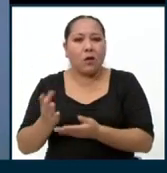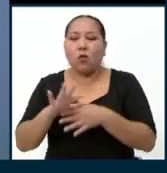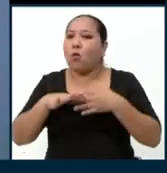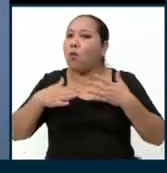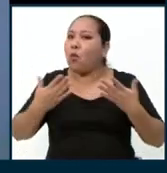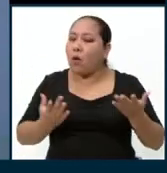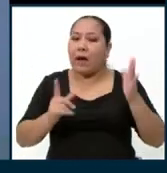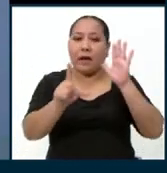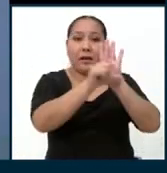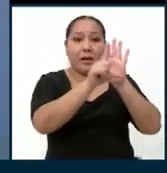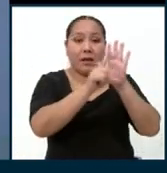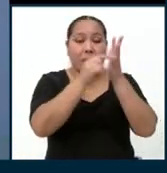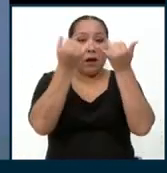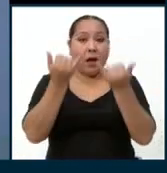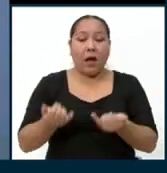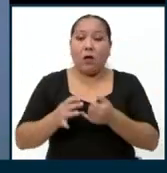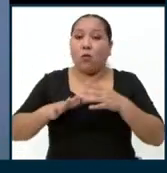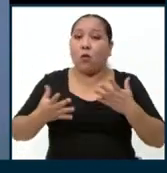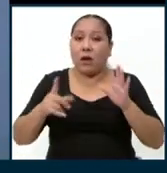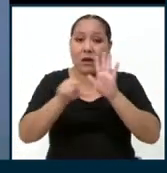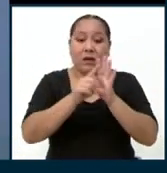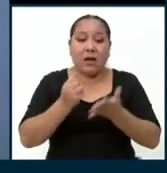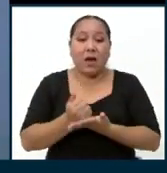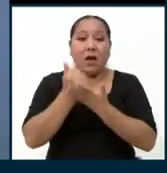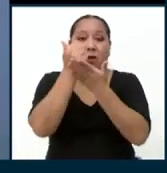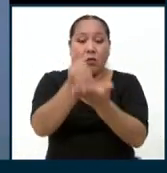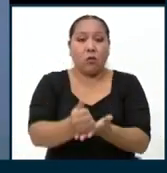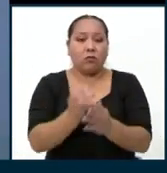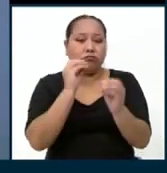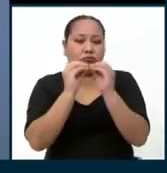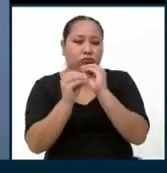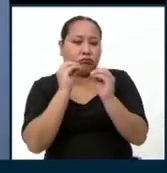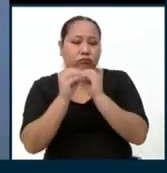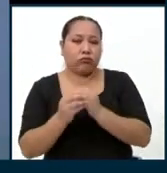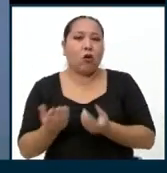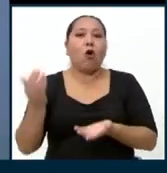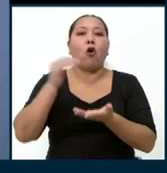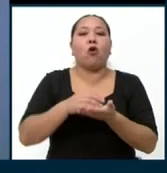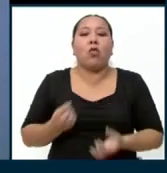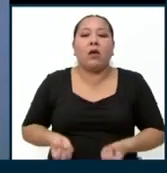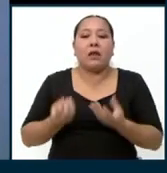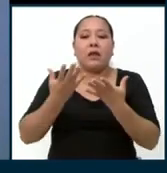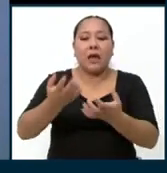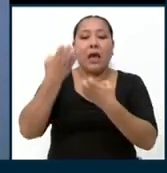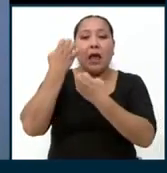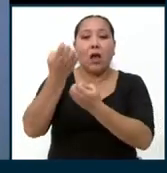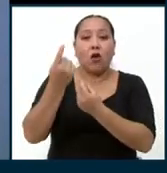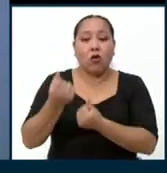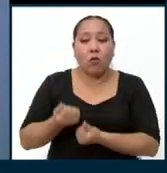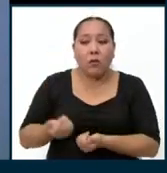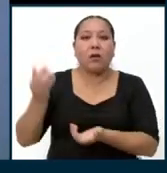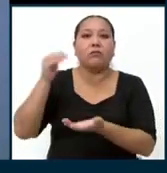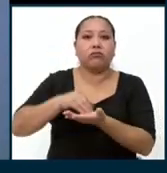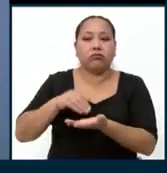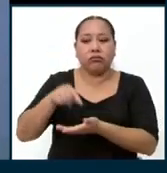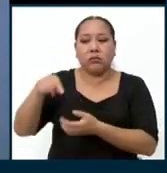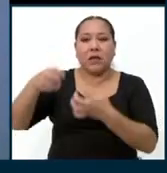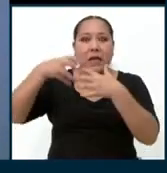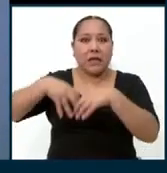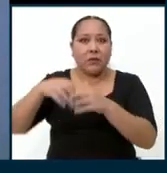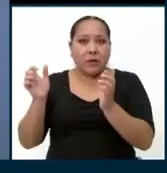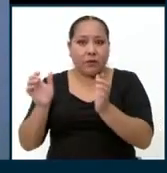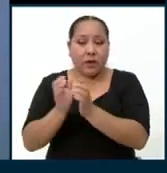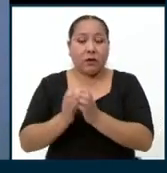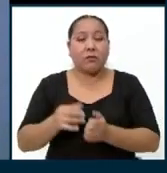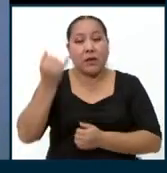leyes actualmente que ayuden, por ejemplo, a la reactivación económica de las MIPES. Entonces, mi propuesta al Congreso